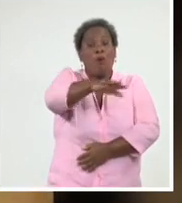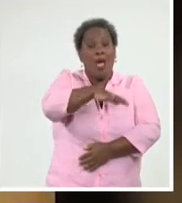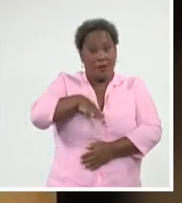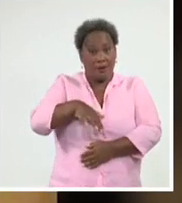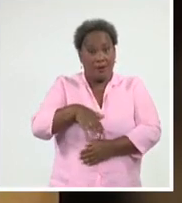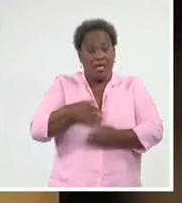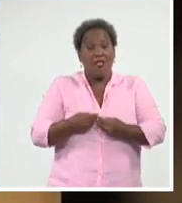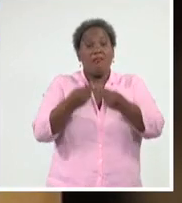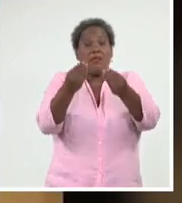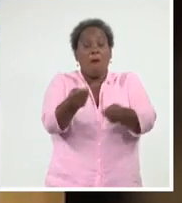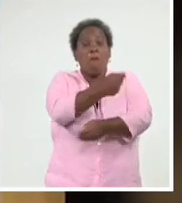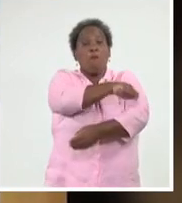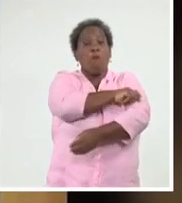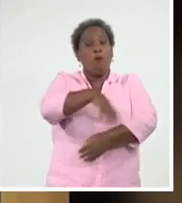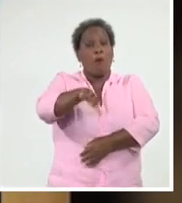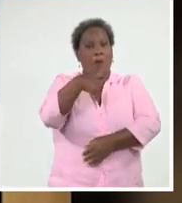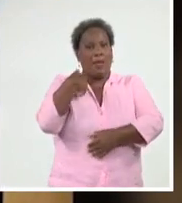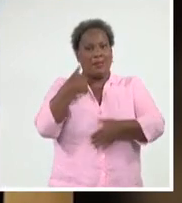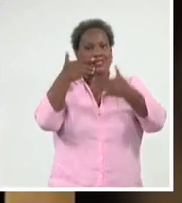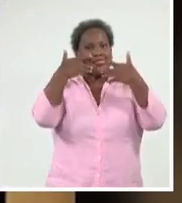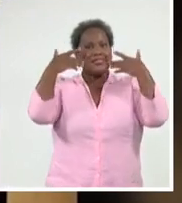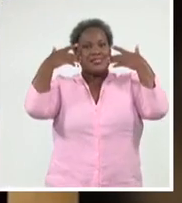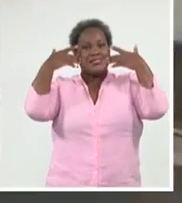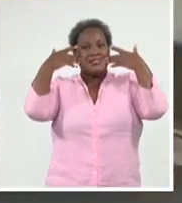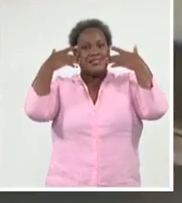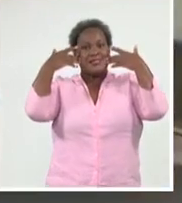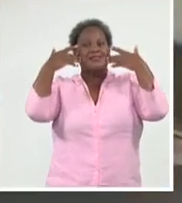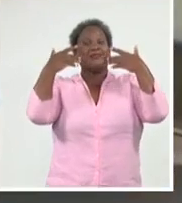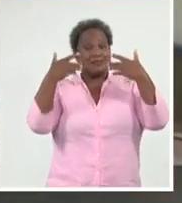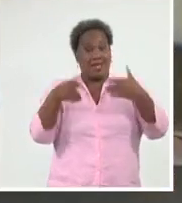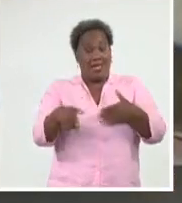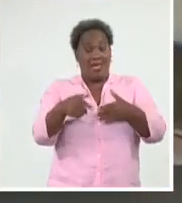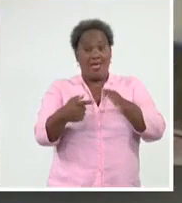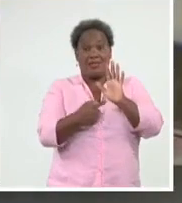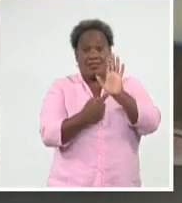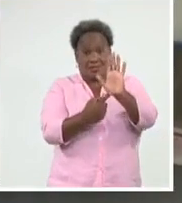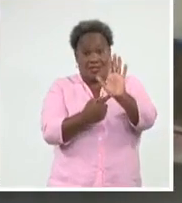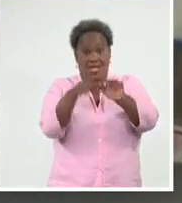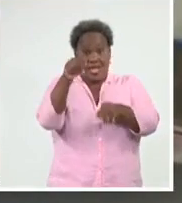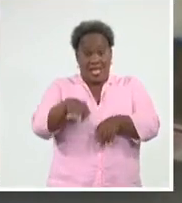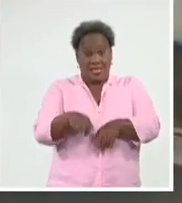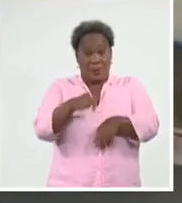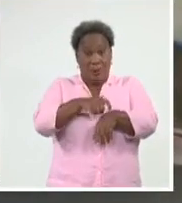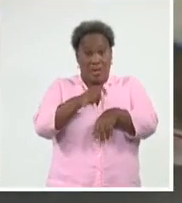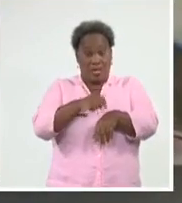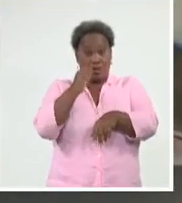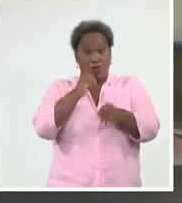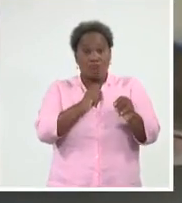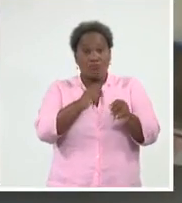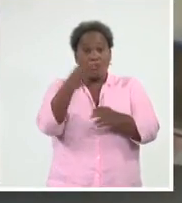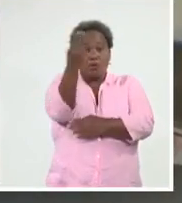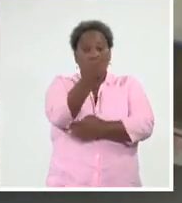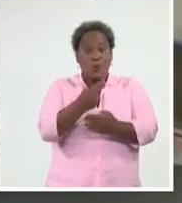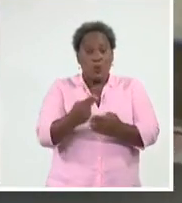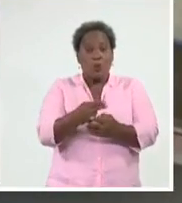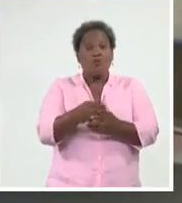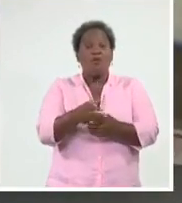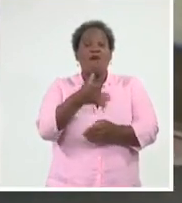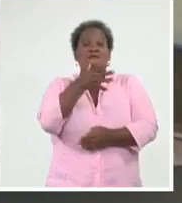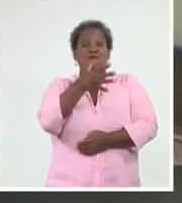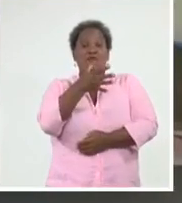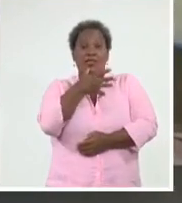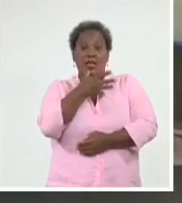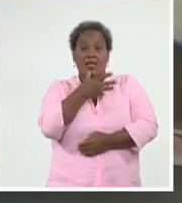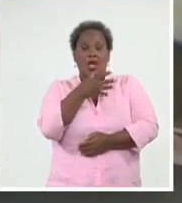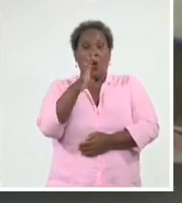Para mí es una gran alegría que esa obra, en este momento, o sea, 38, 40 años después,